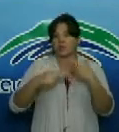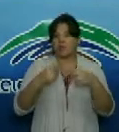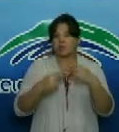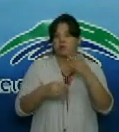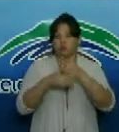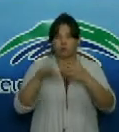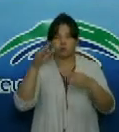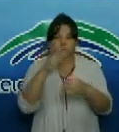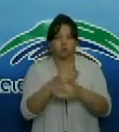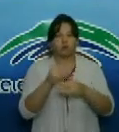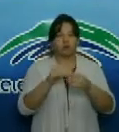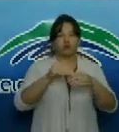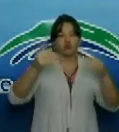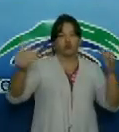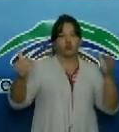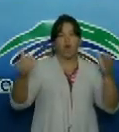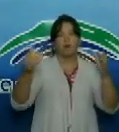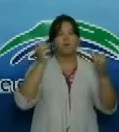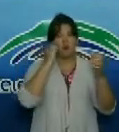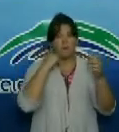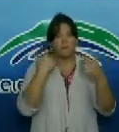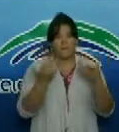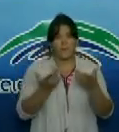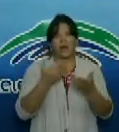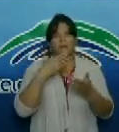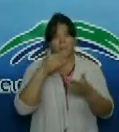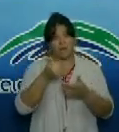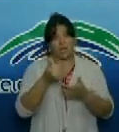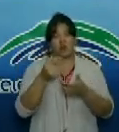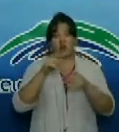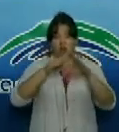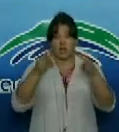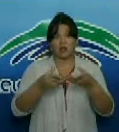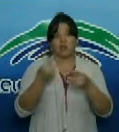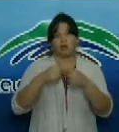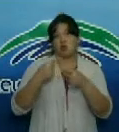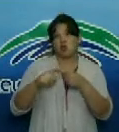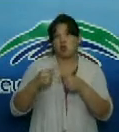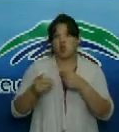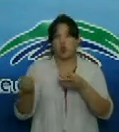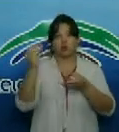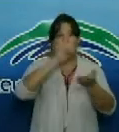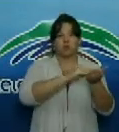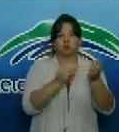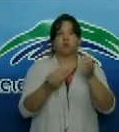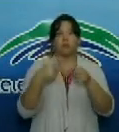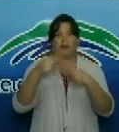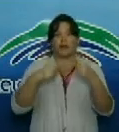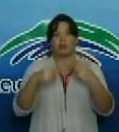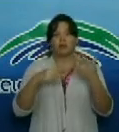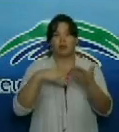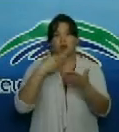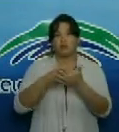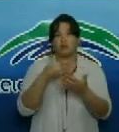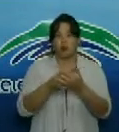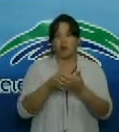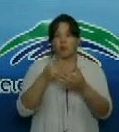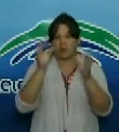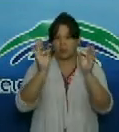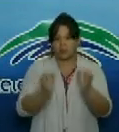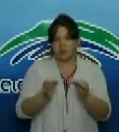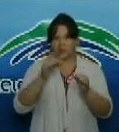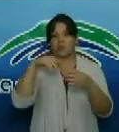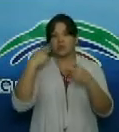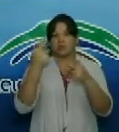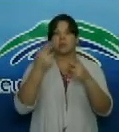del local que se ampliará y mejorará para recibir un nuevo equipamiento que permitirá la realización de las pruebas de diagnóstico para detectar la